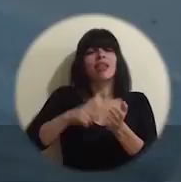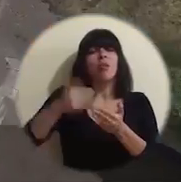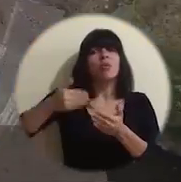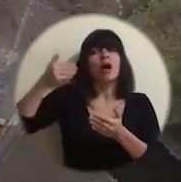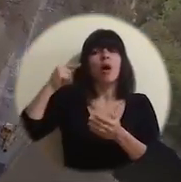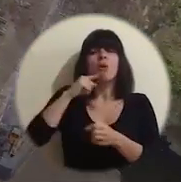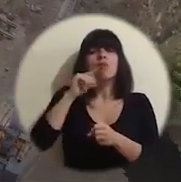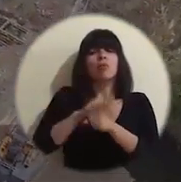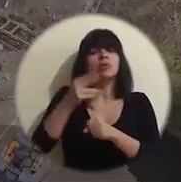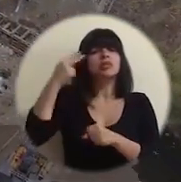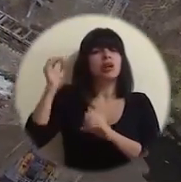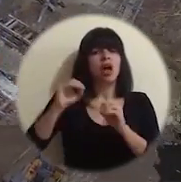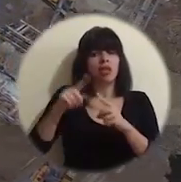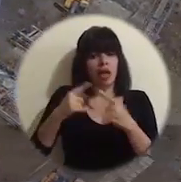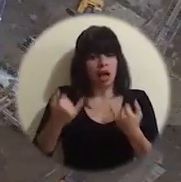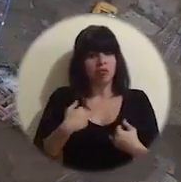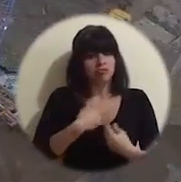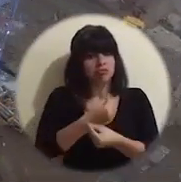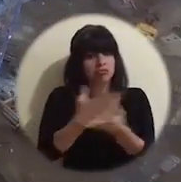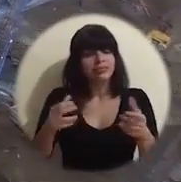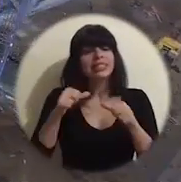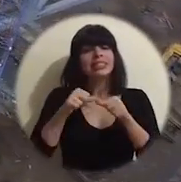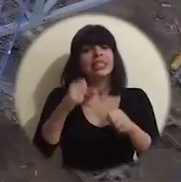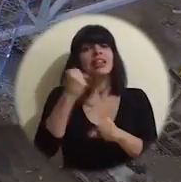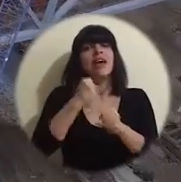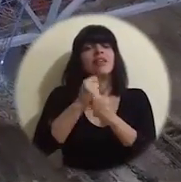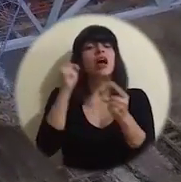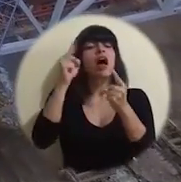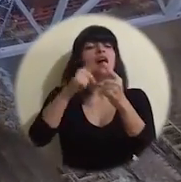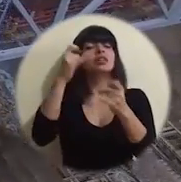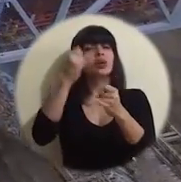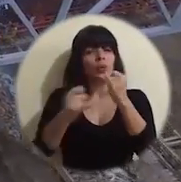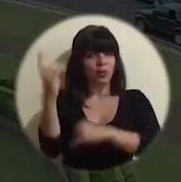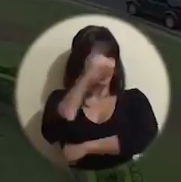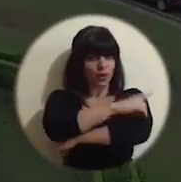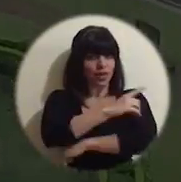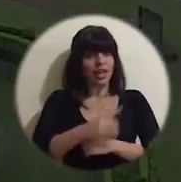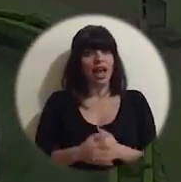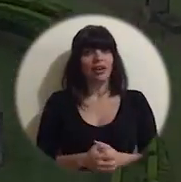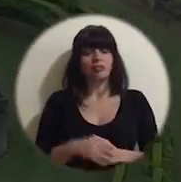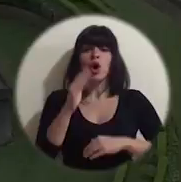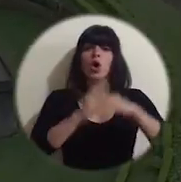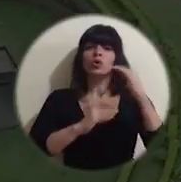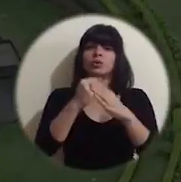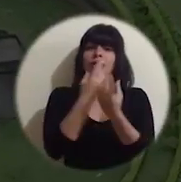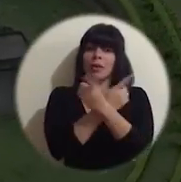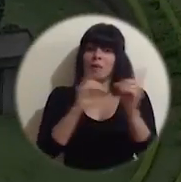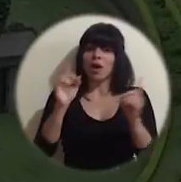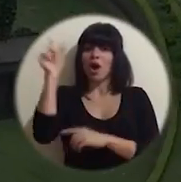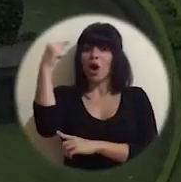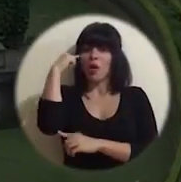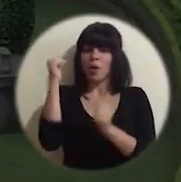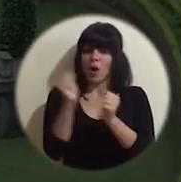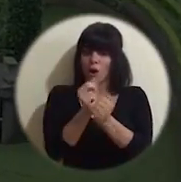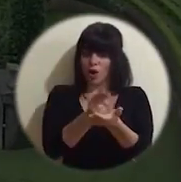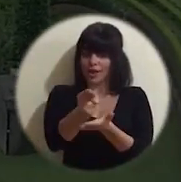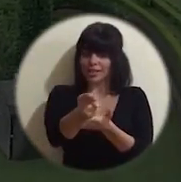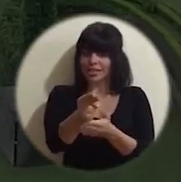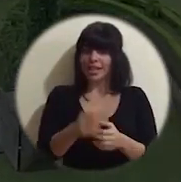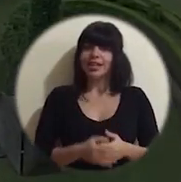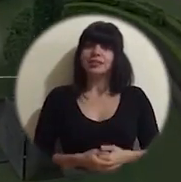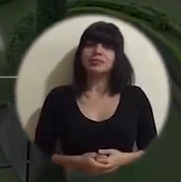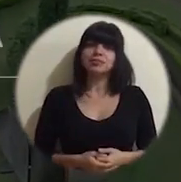compromisos históricos. Seguiremos trabajando hasta el último día. Construimos democracia. Gobernamos con